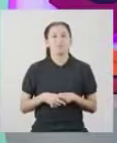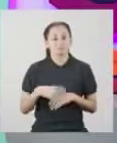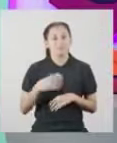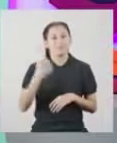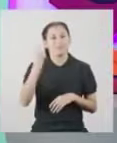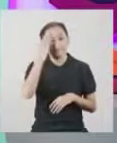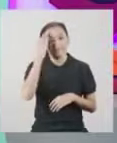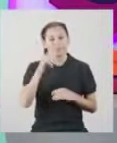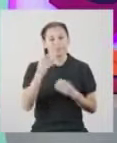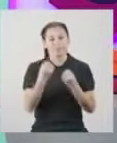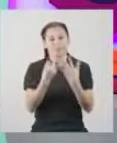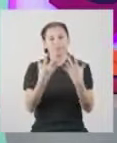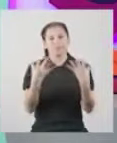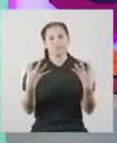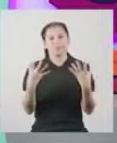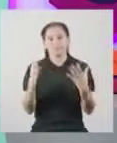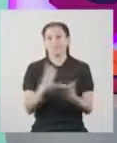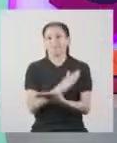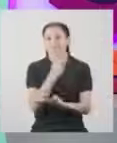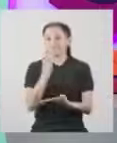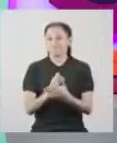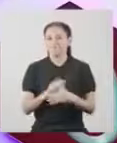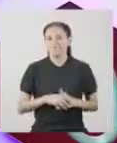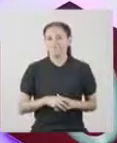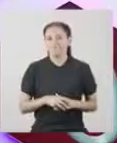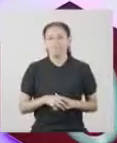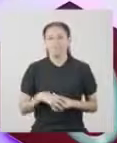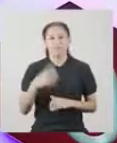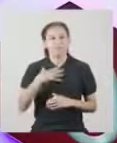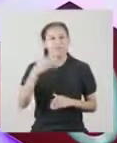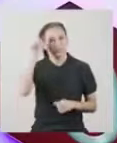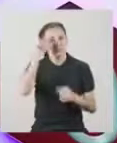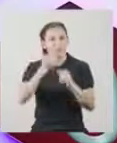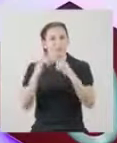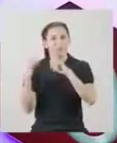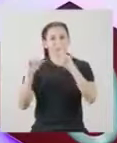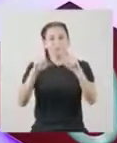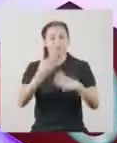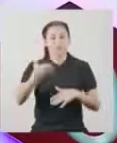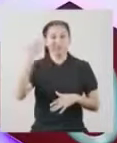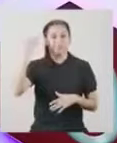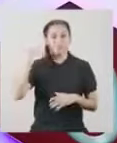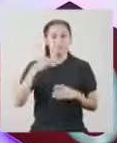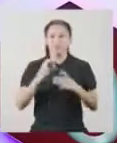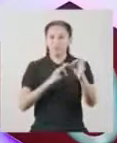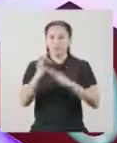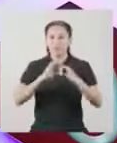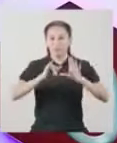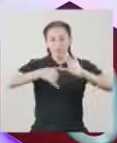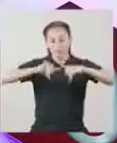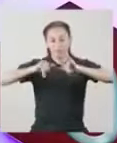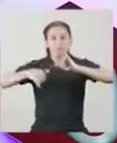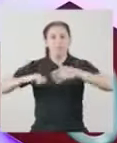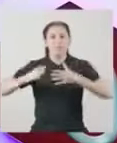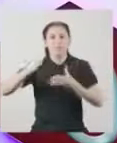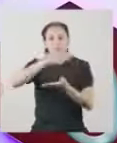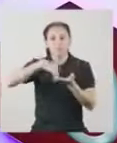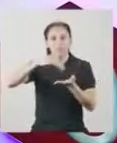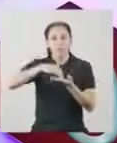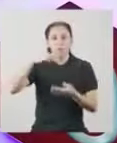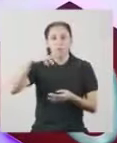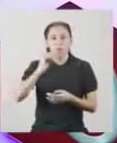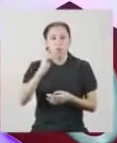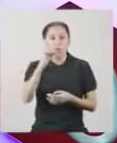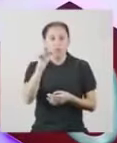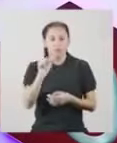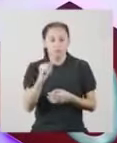Ya veo que tenemos varios problemas, ¿eh? Recuerdo que en programas anteriores hemos hablado de las medidas de tendencia central